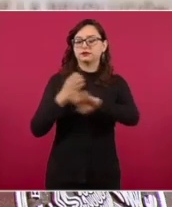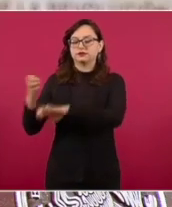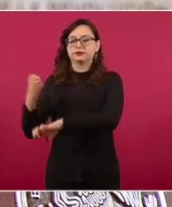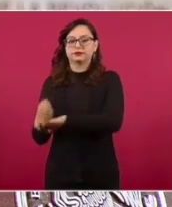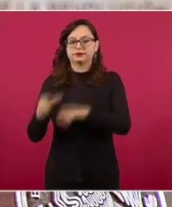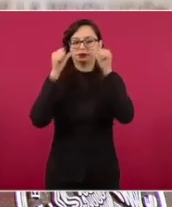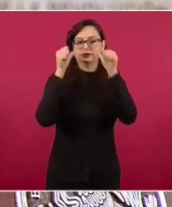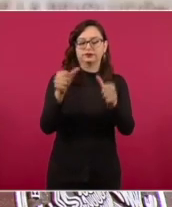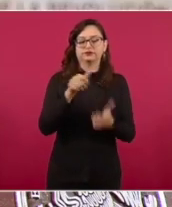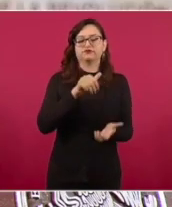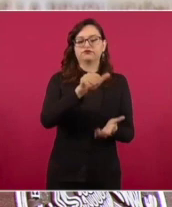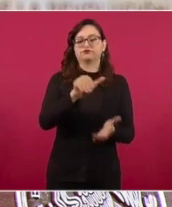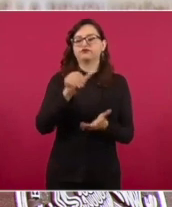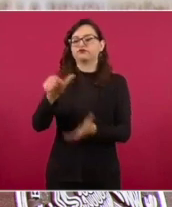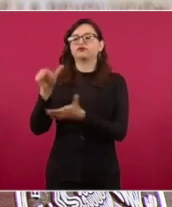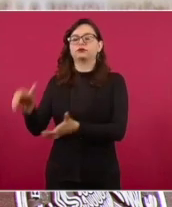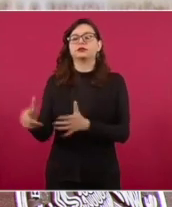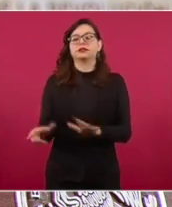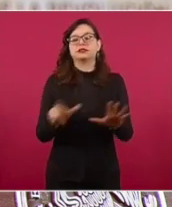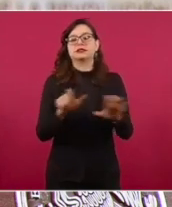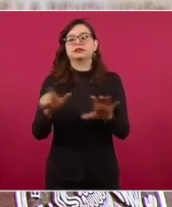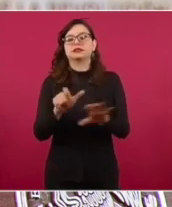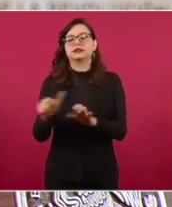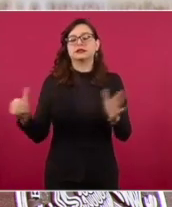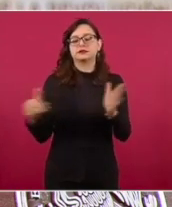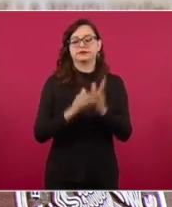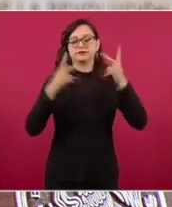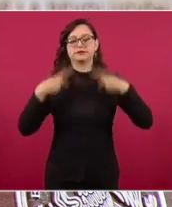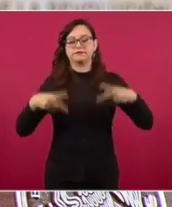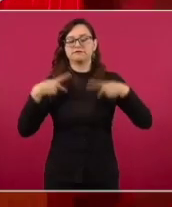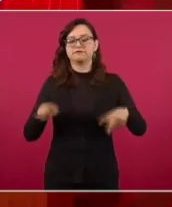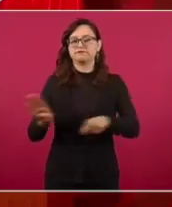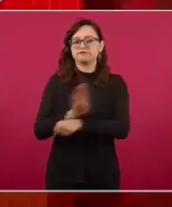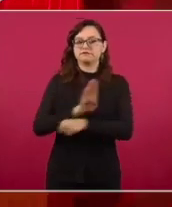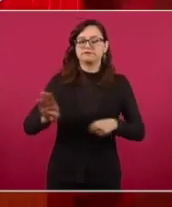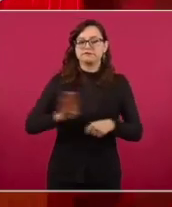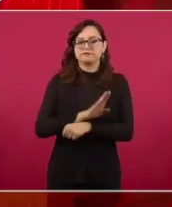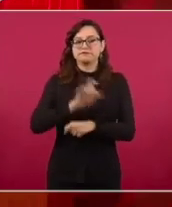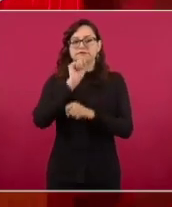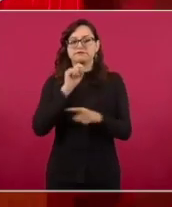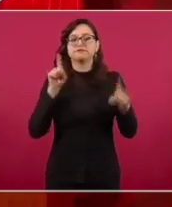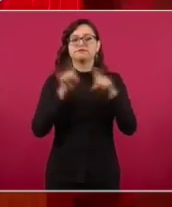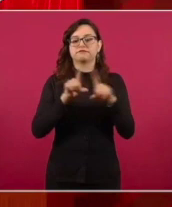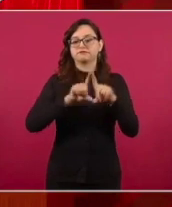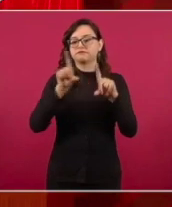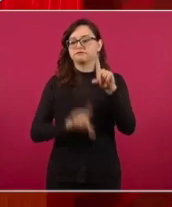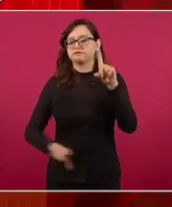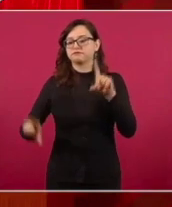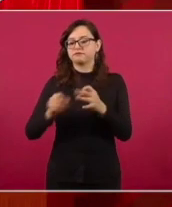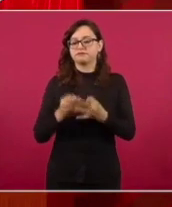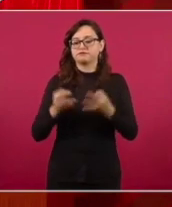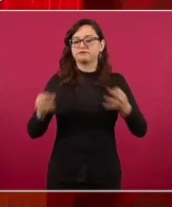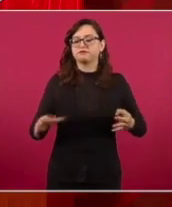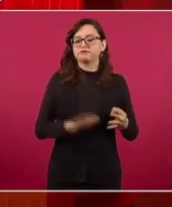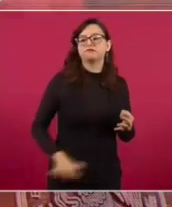una cobertura de 700 mil beneficiarios y una cobertura también en superficie de 800 mil